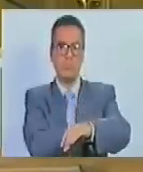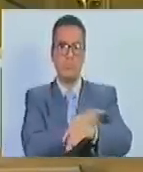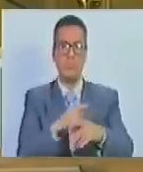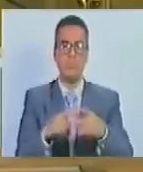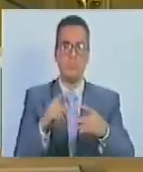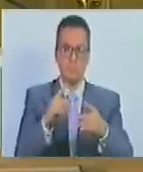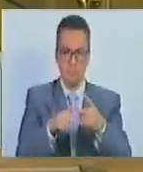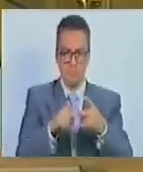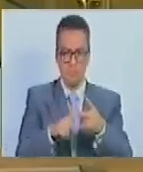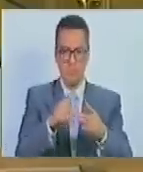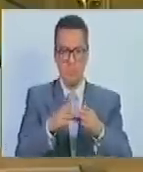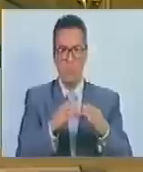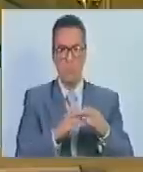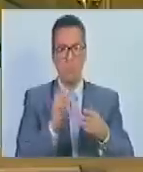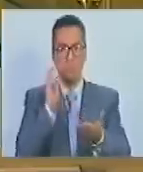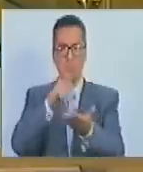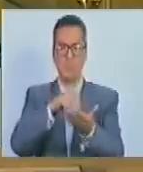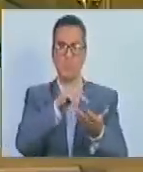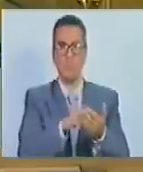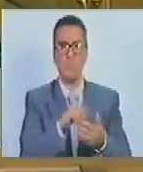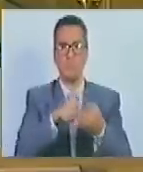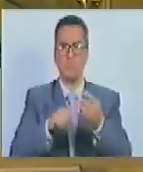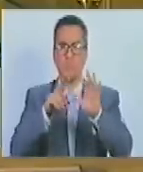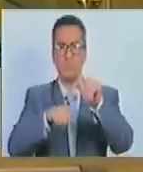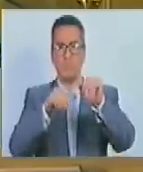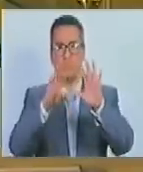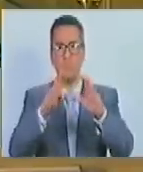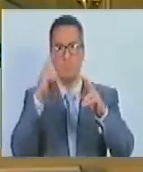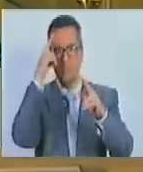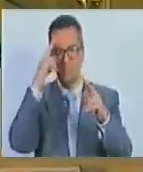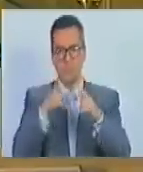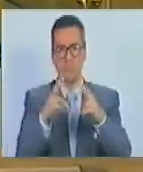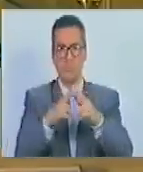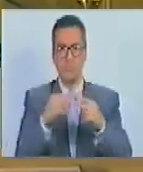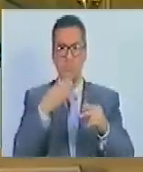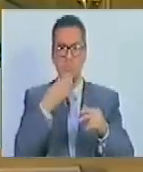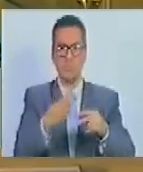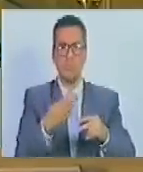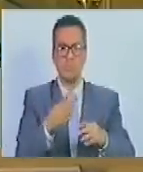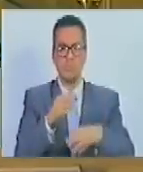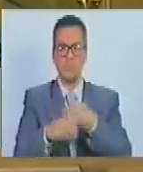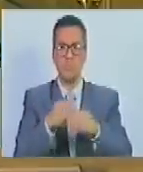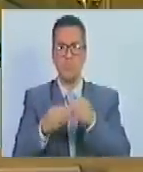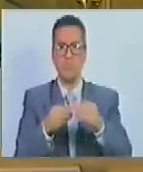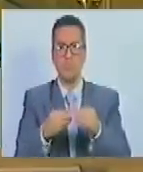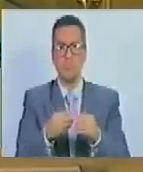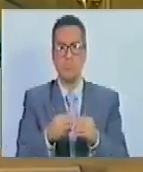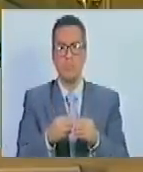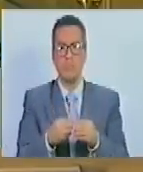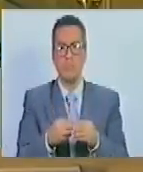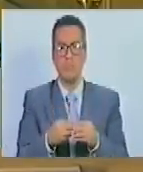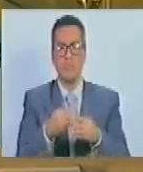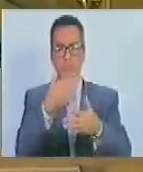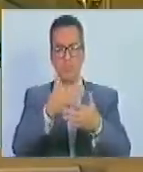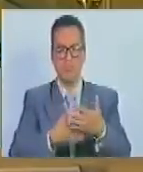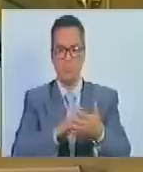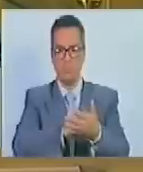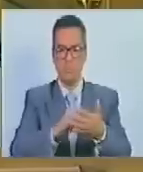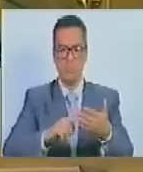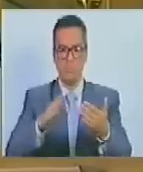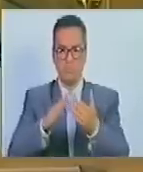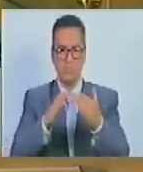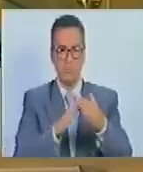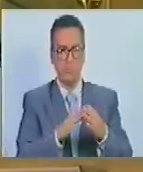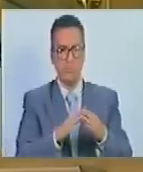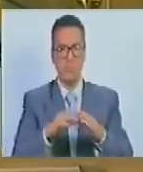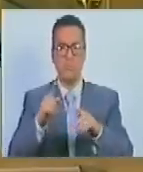competencia en materia de participación. Diecinueve, conocer las solicitudes y emitir las constancias de residencia de los